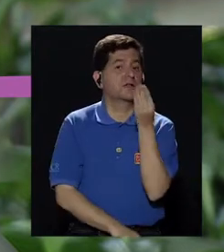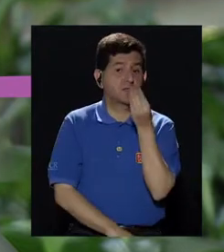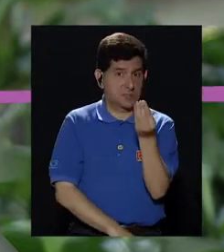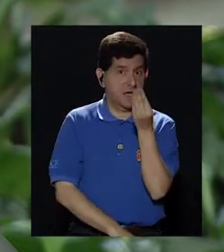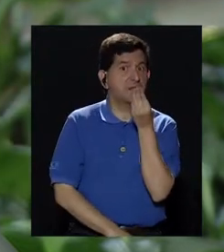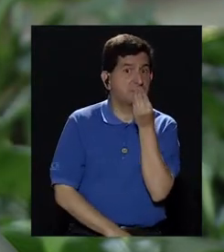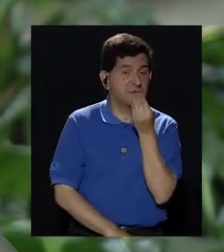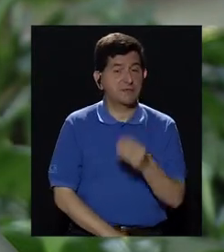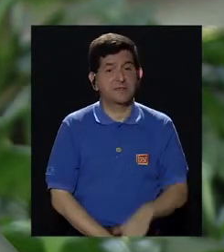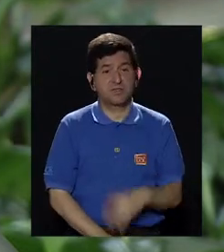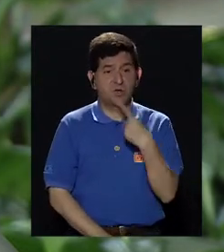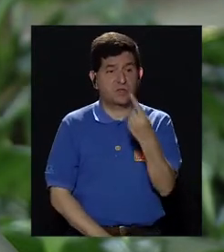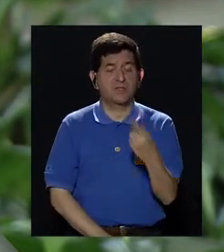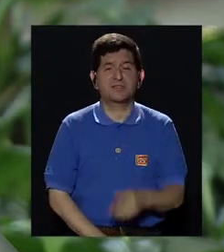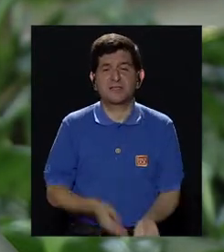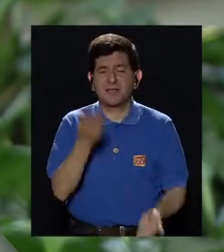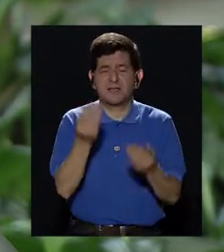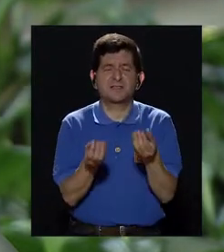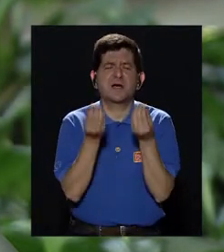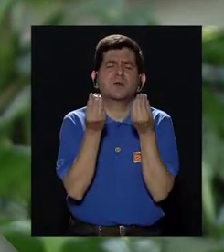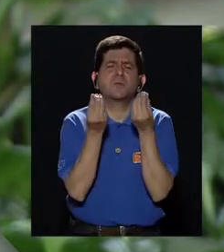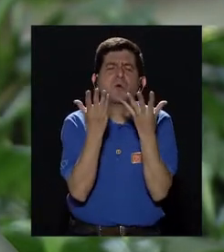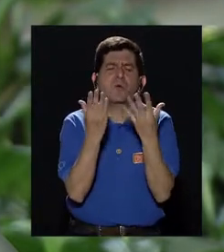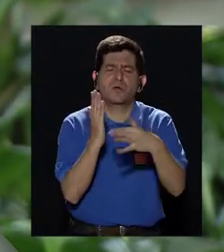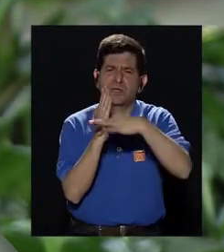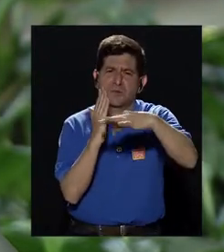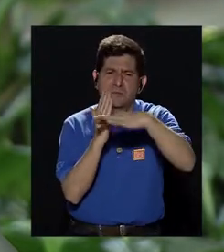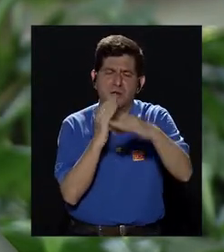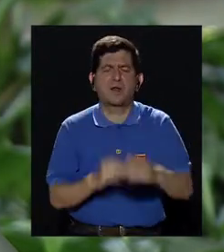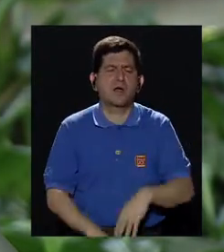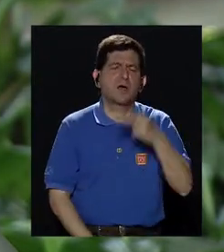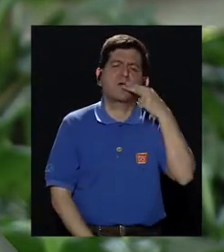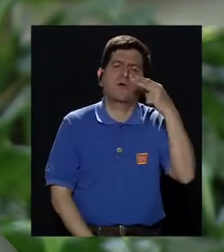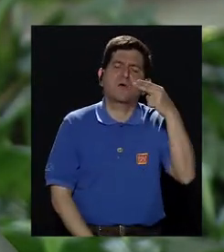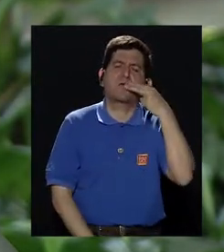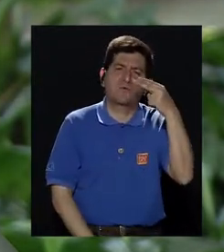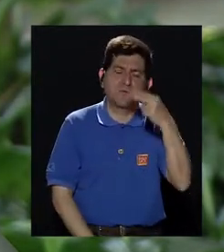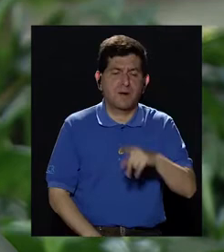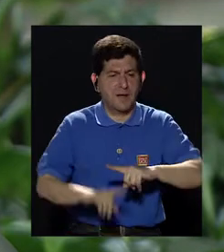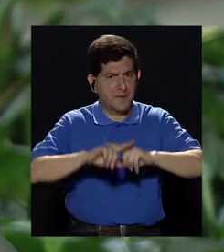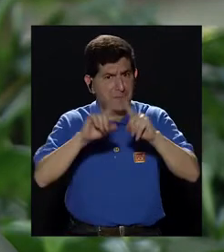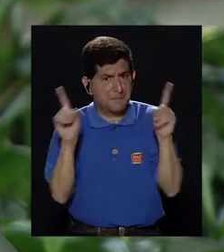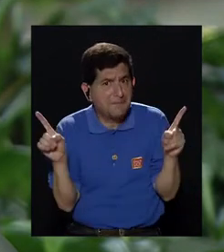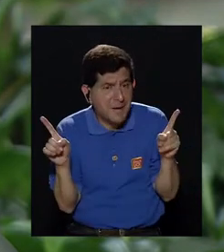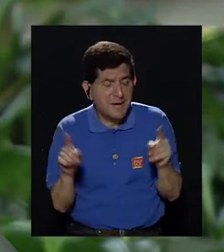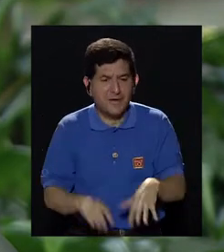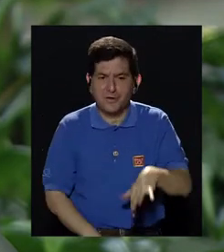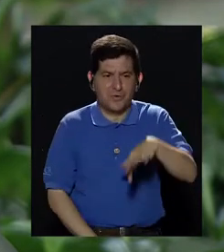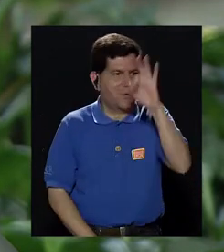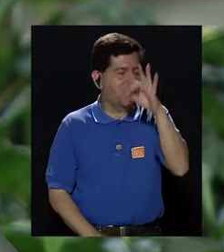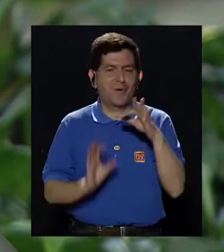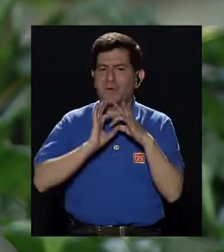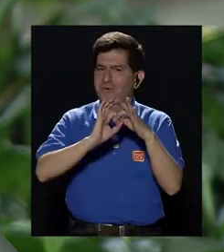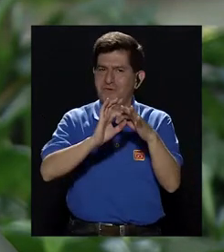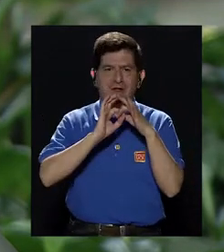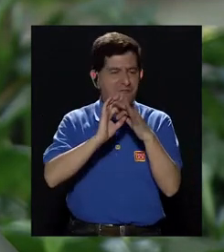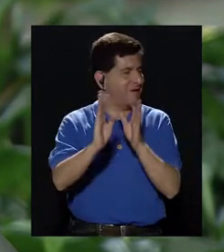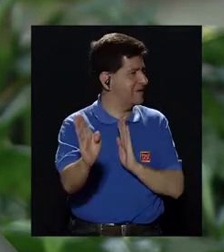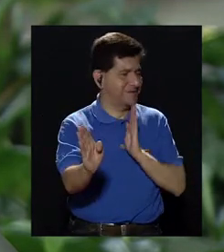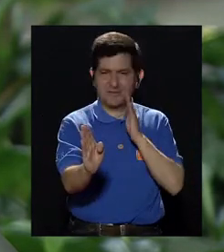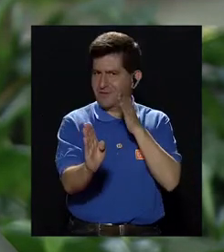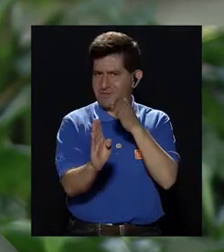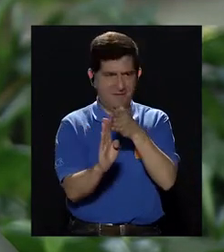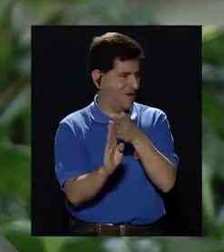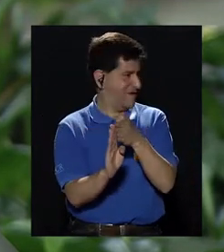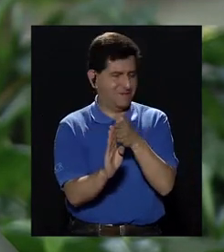alimentación, entonces se hablado de que dietas ricas en grasas, el fumado se ha asociado. Sin embargo, no se ha encontrado una relación causal